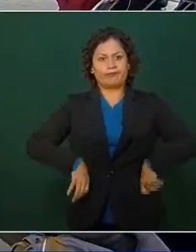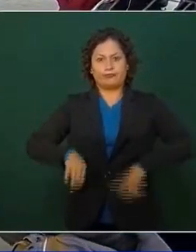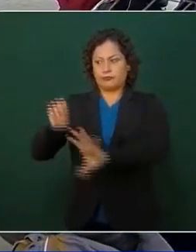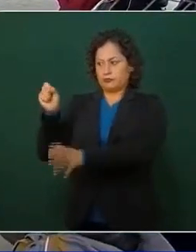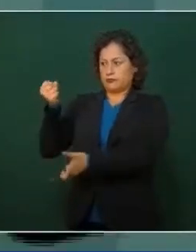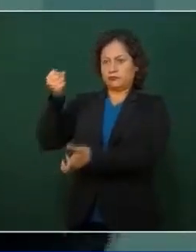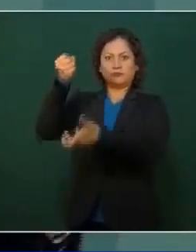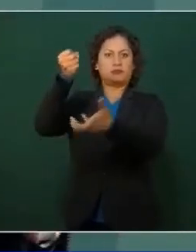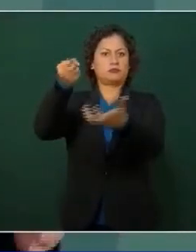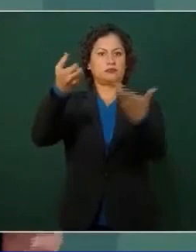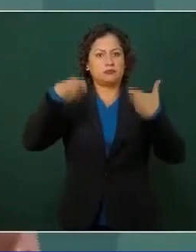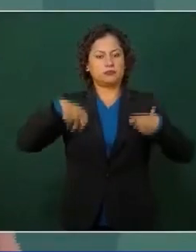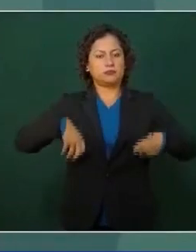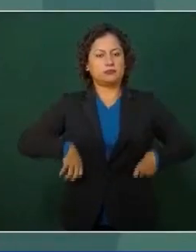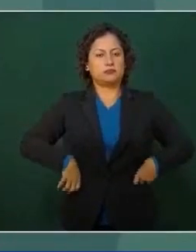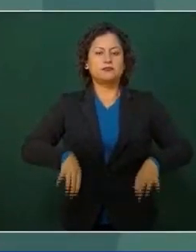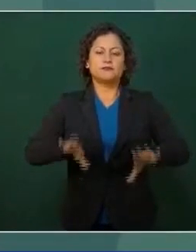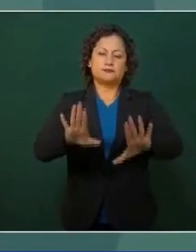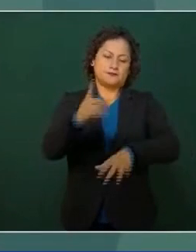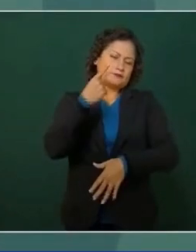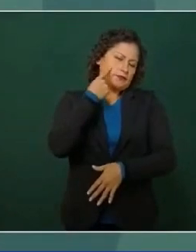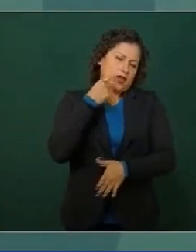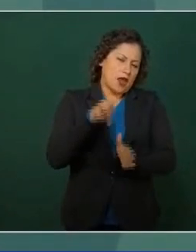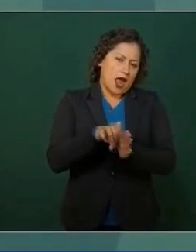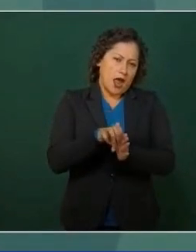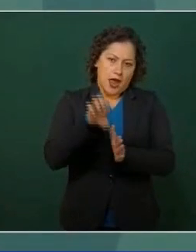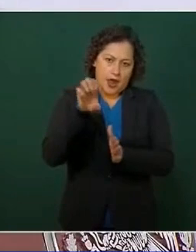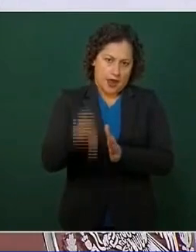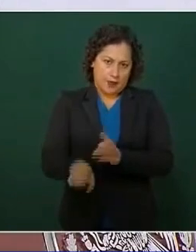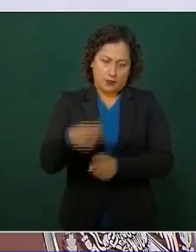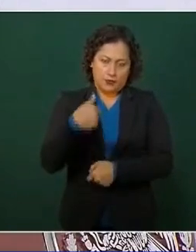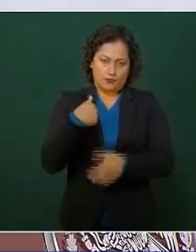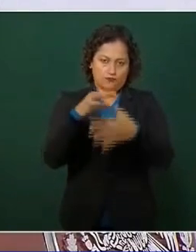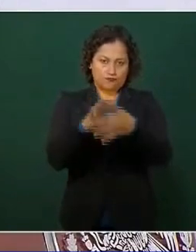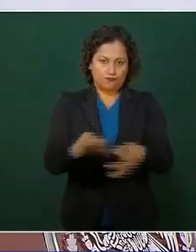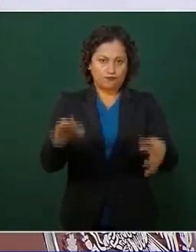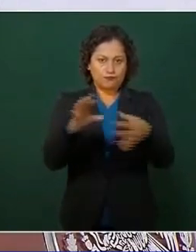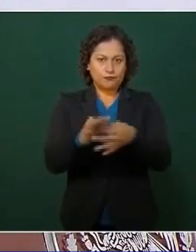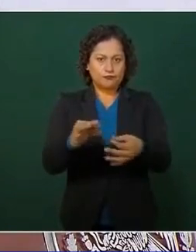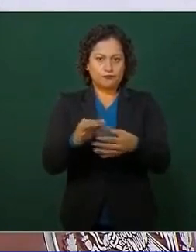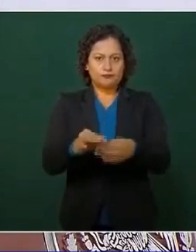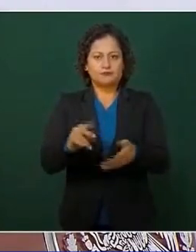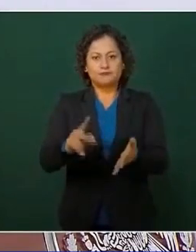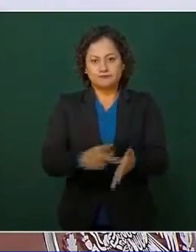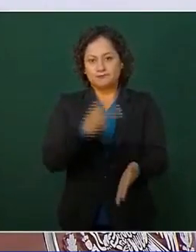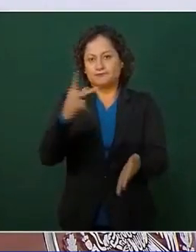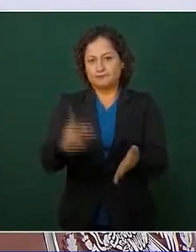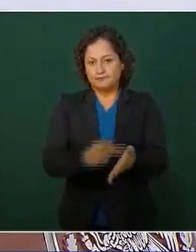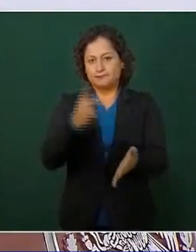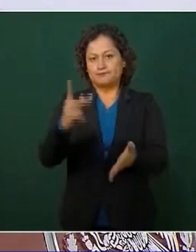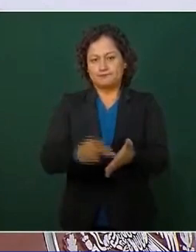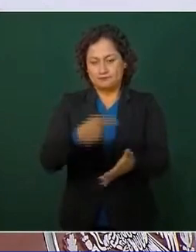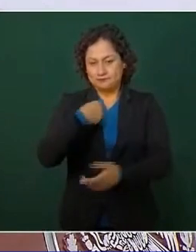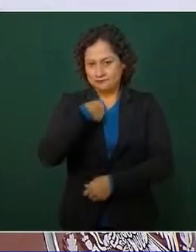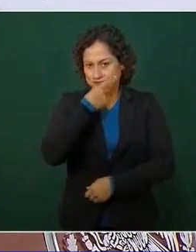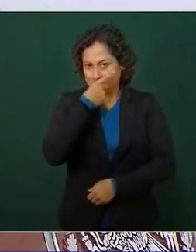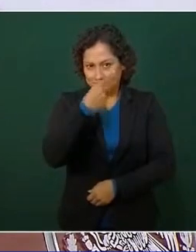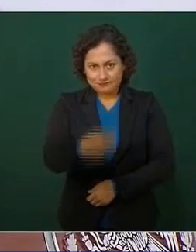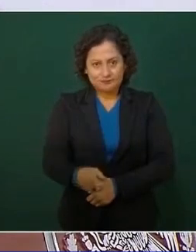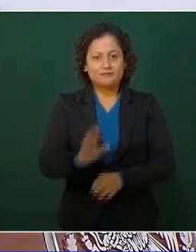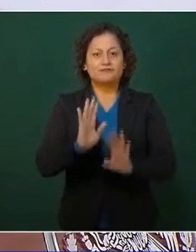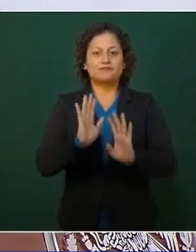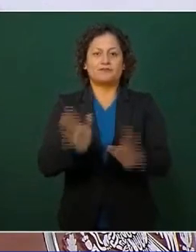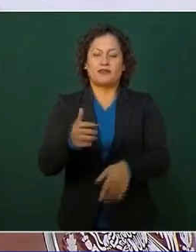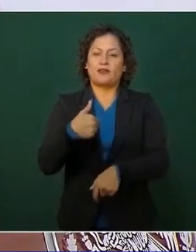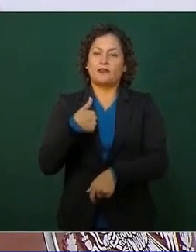El ejemplo que puedo dar, lo he dado muchas veces, pero ya he